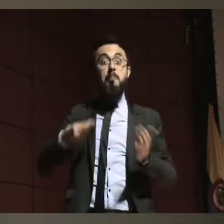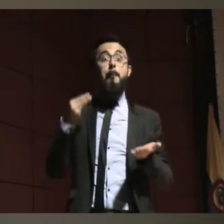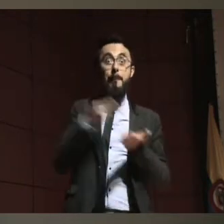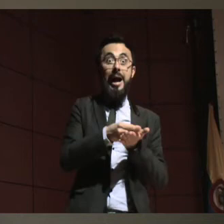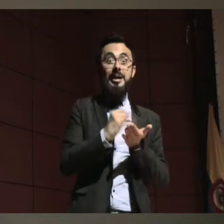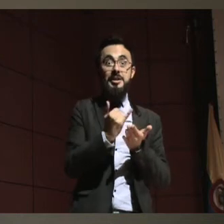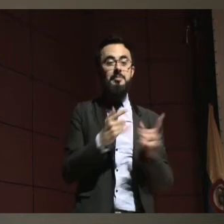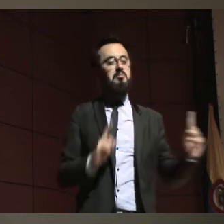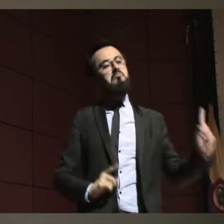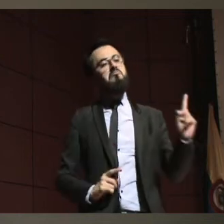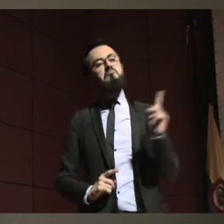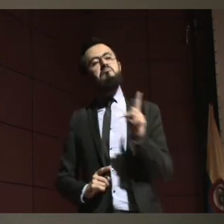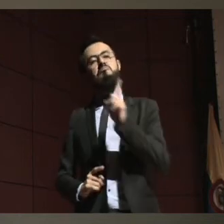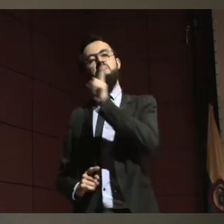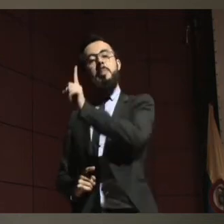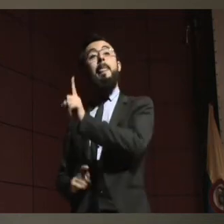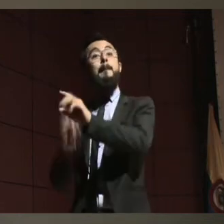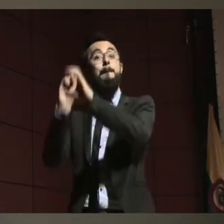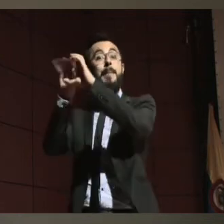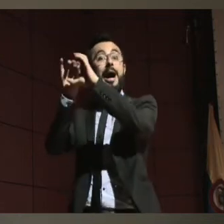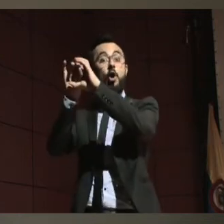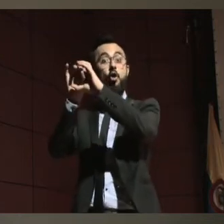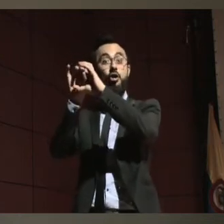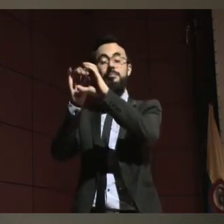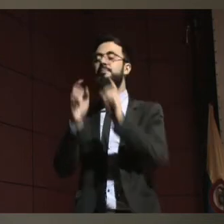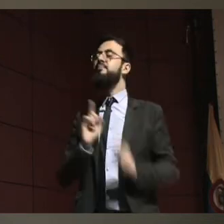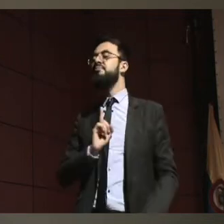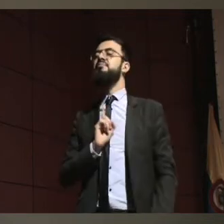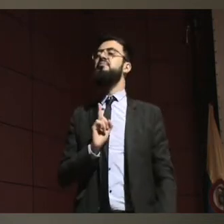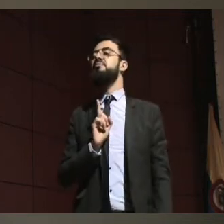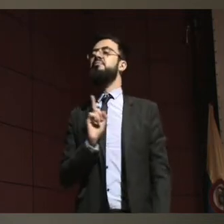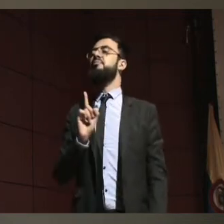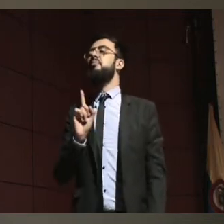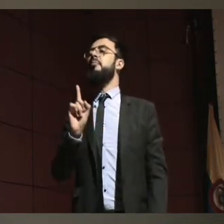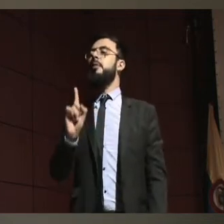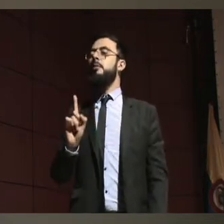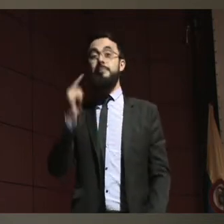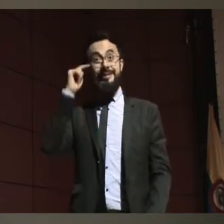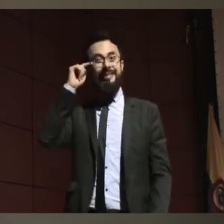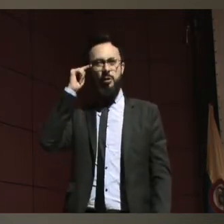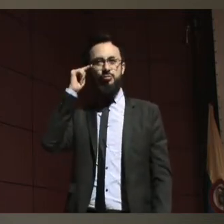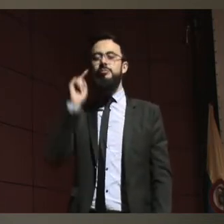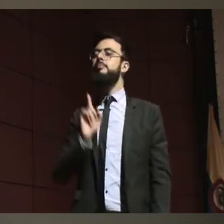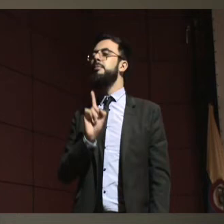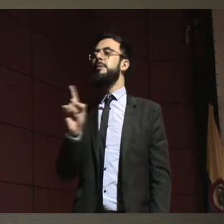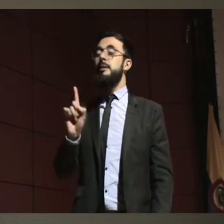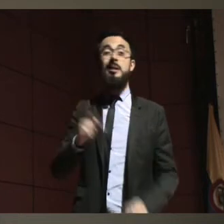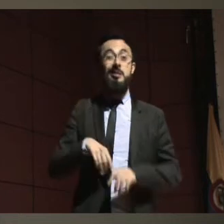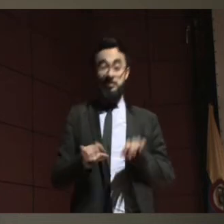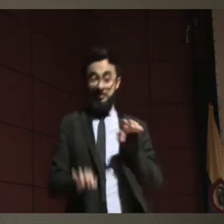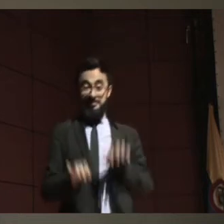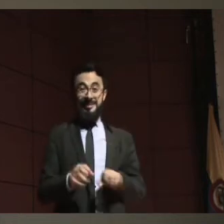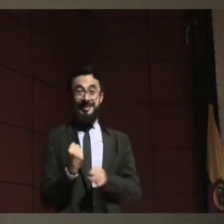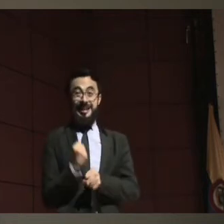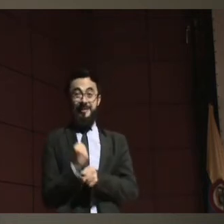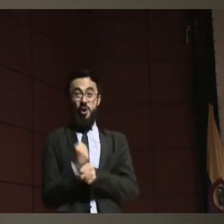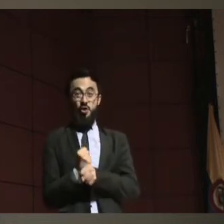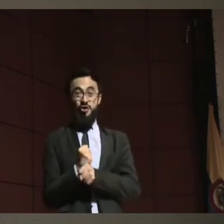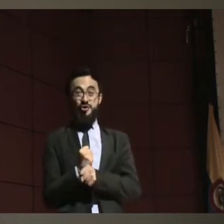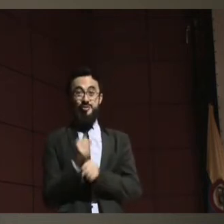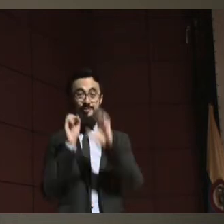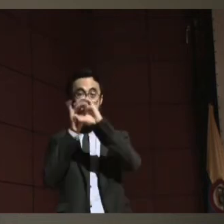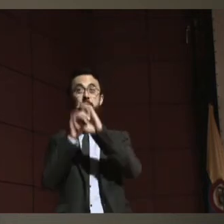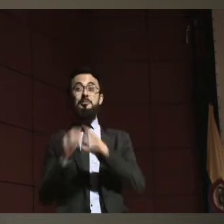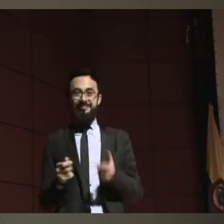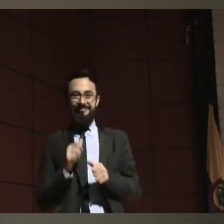el señor cajero la miró y dijo no le puedo entregar la plata. ¿Ve? Entonces, el tema es